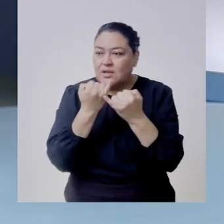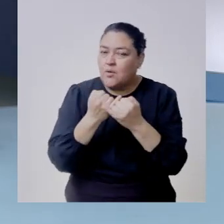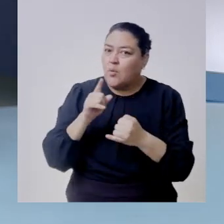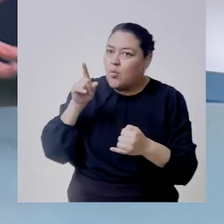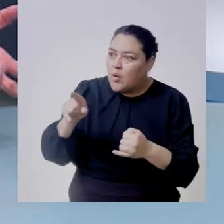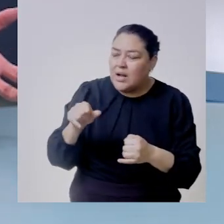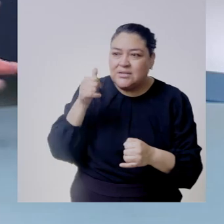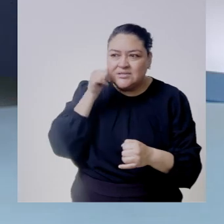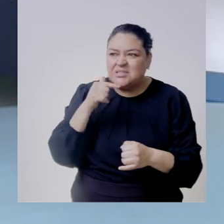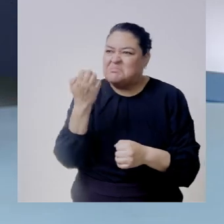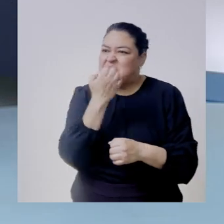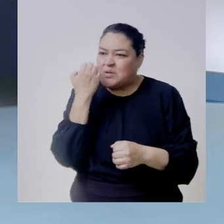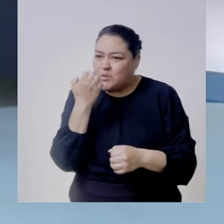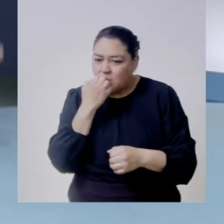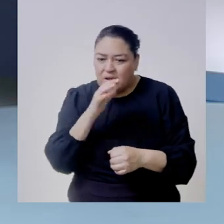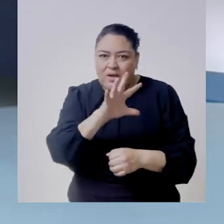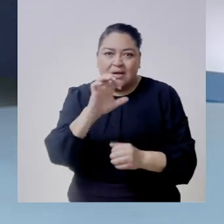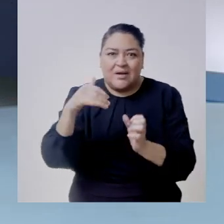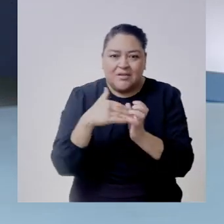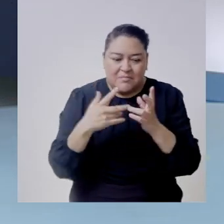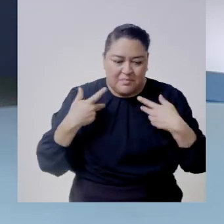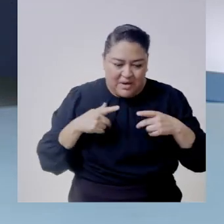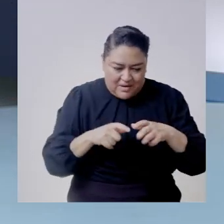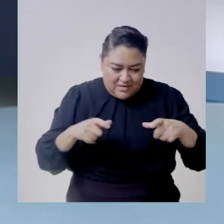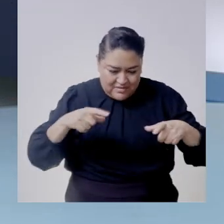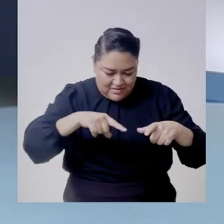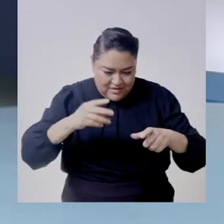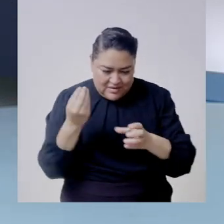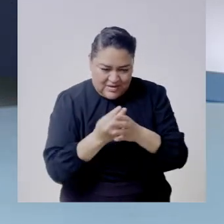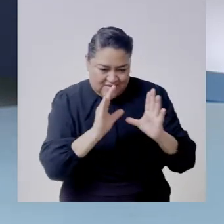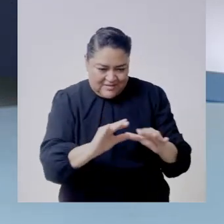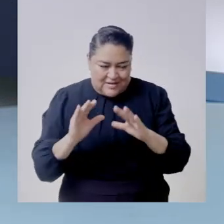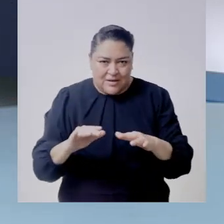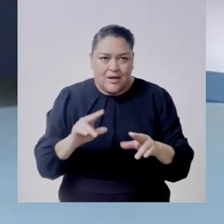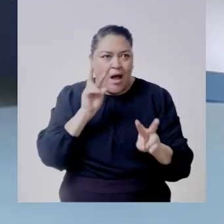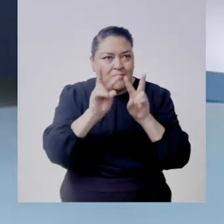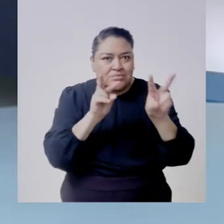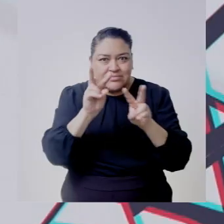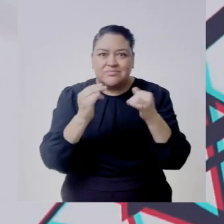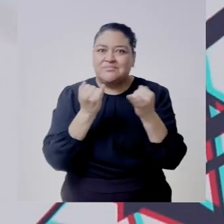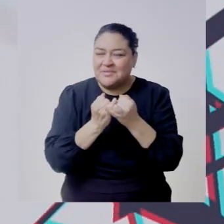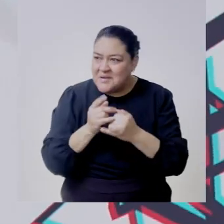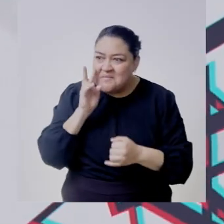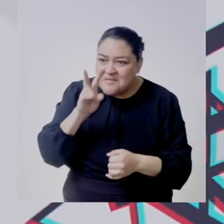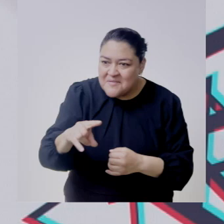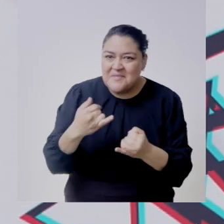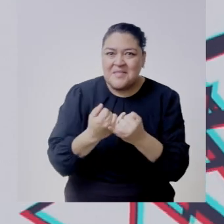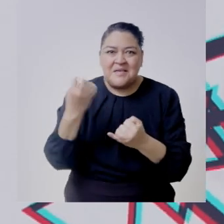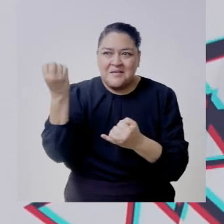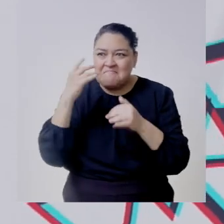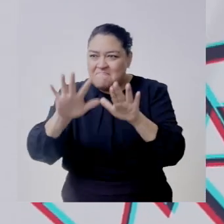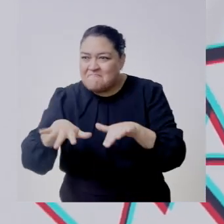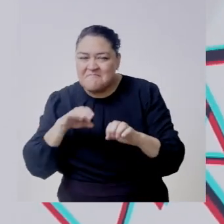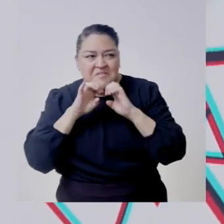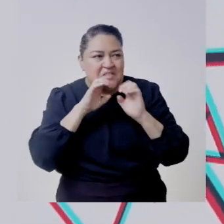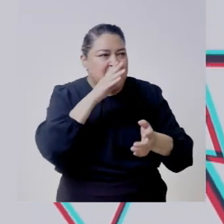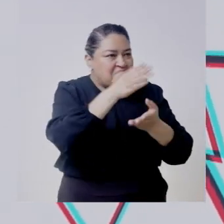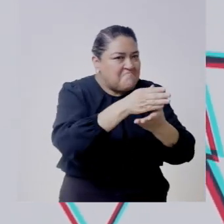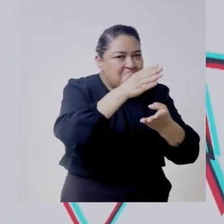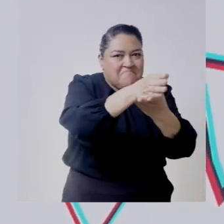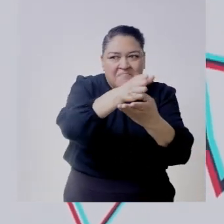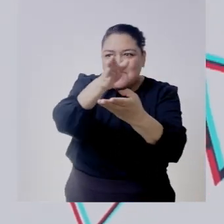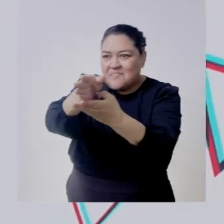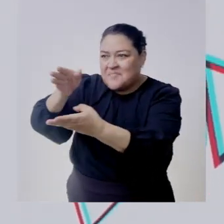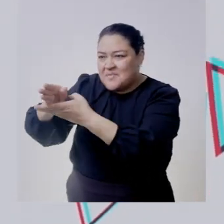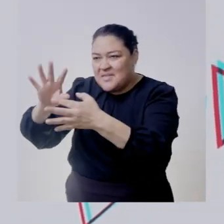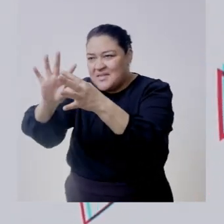estado pendientes de este medio millón de personas capacitadas por la escuela judicial electoral has estado como en una ronda de entrevistas